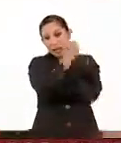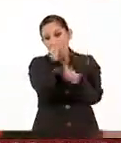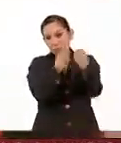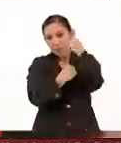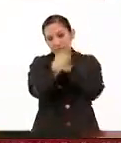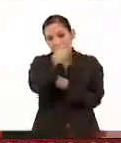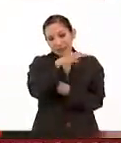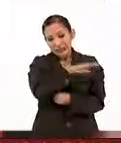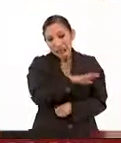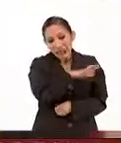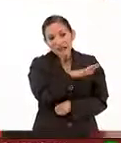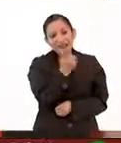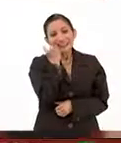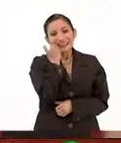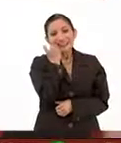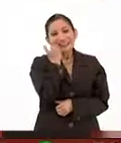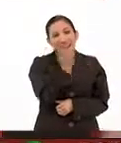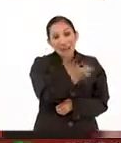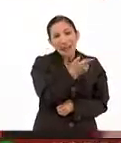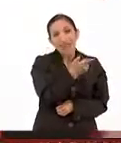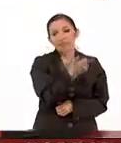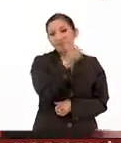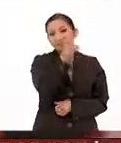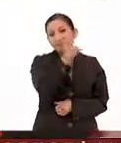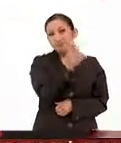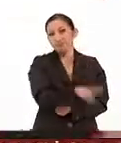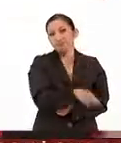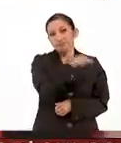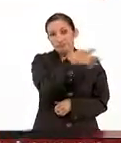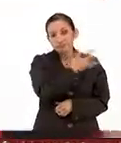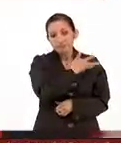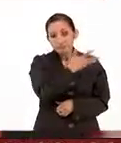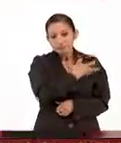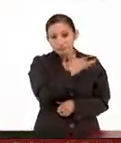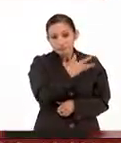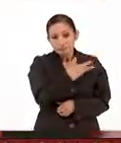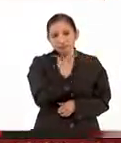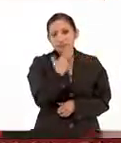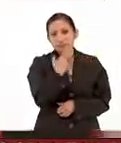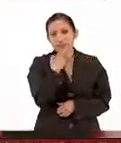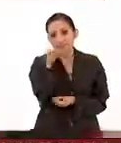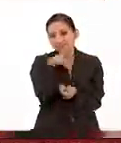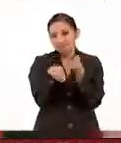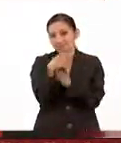una industria que busca definitivamente tener utilidades.